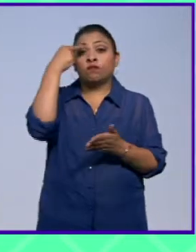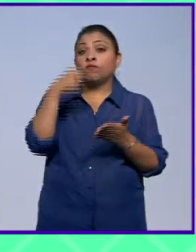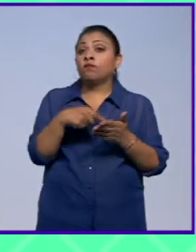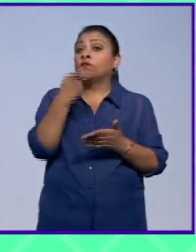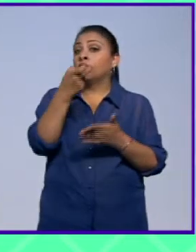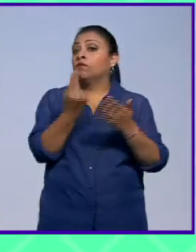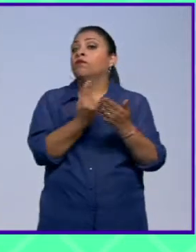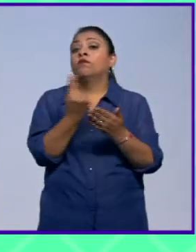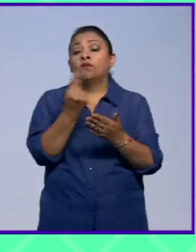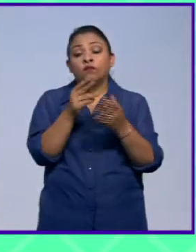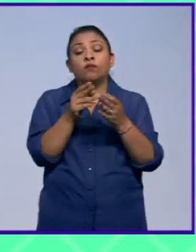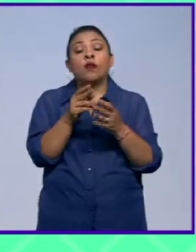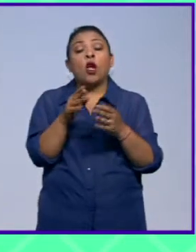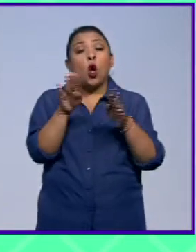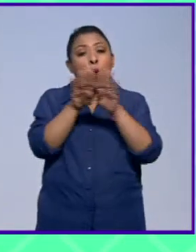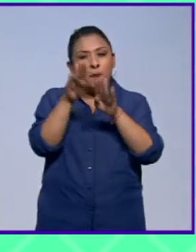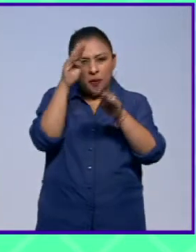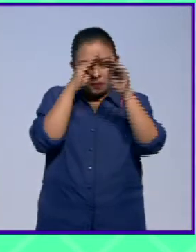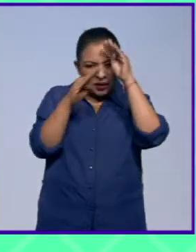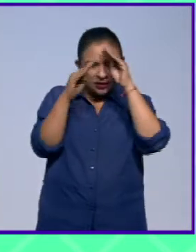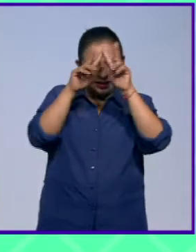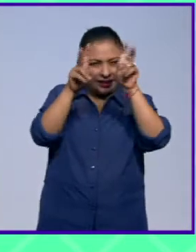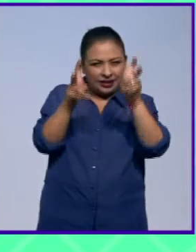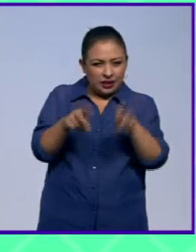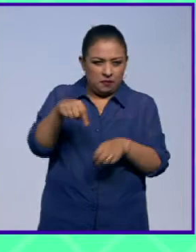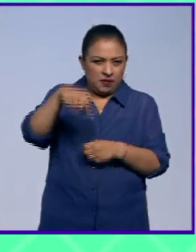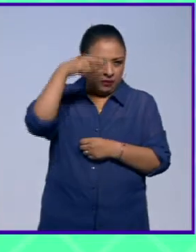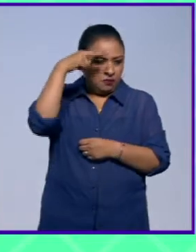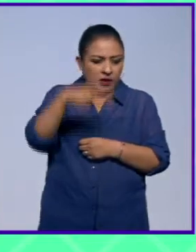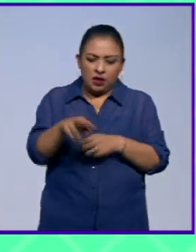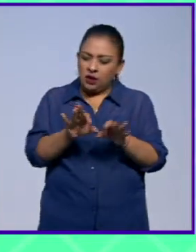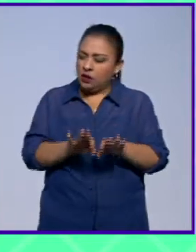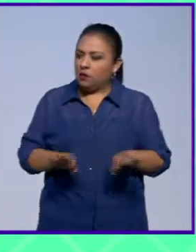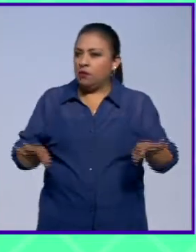indispensable que se reflexione sobre estos temas aquí en México.